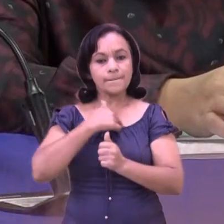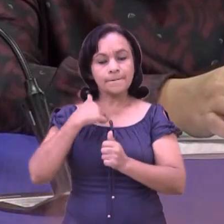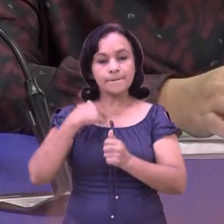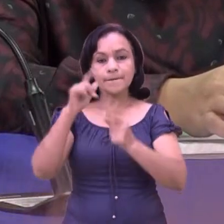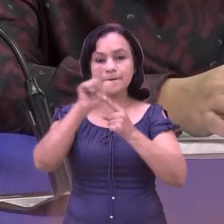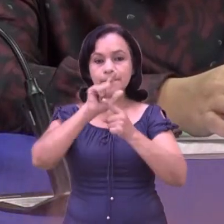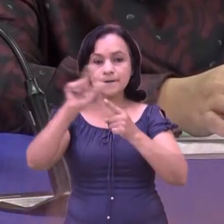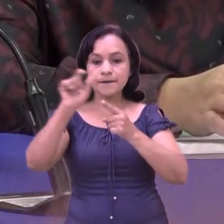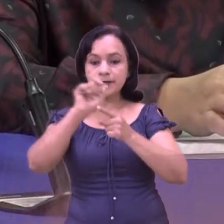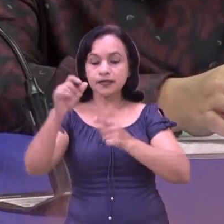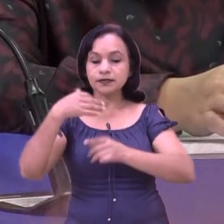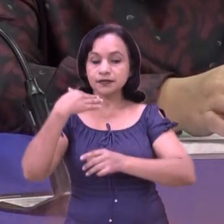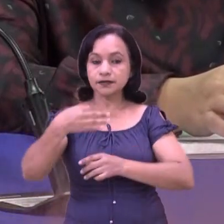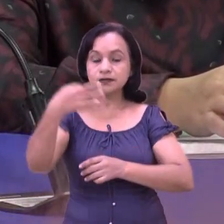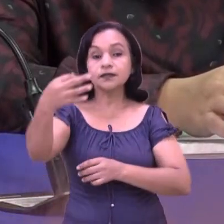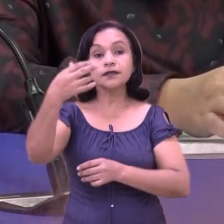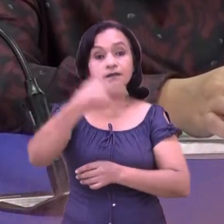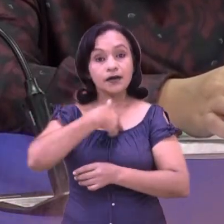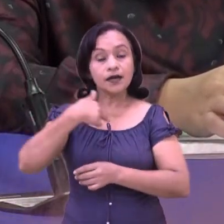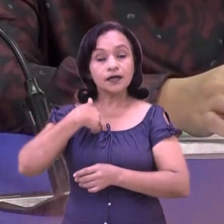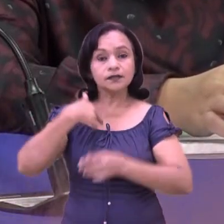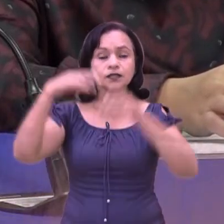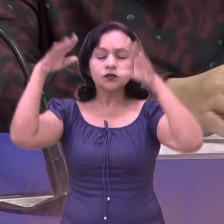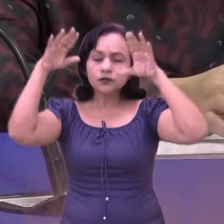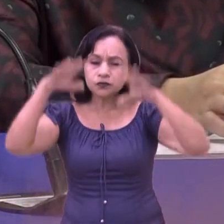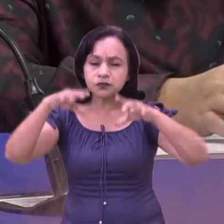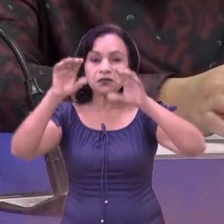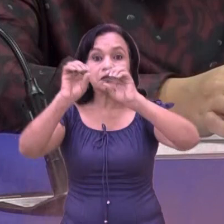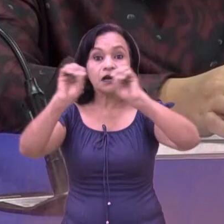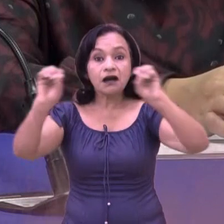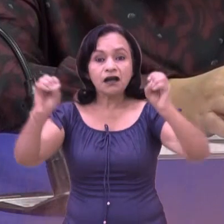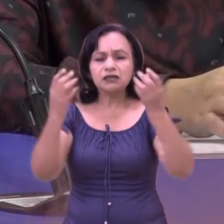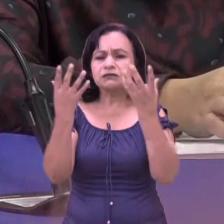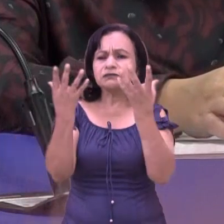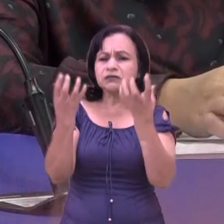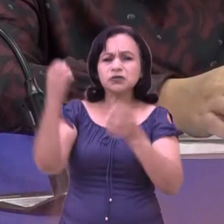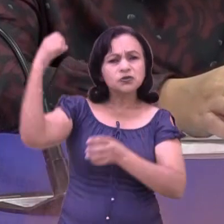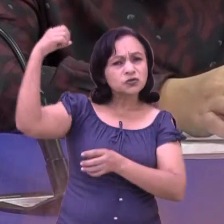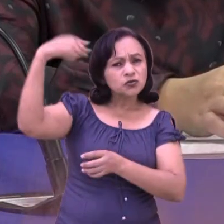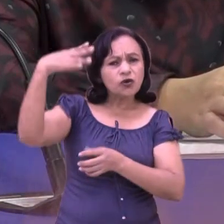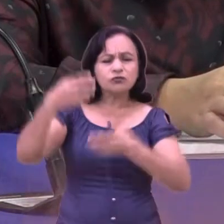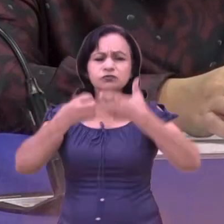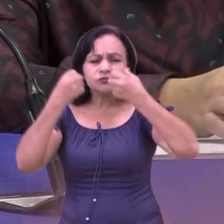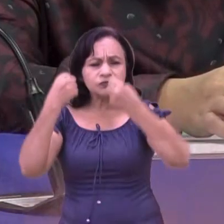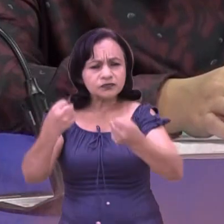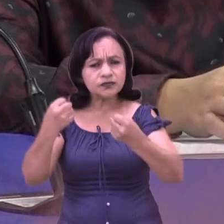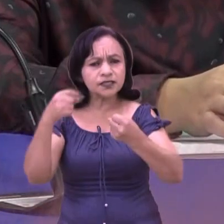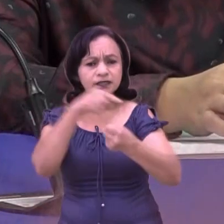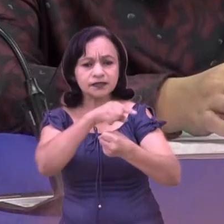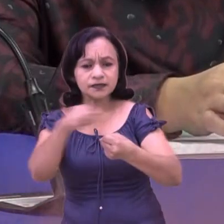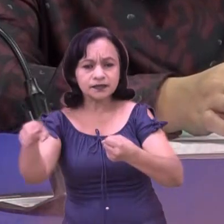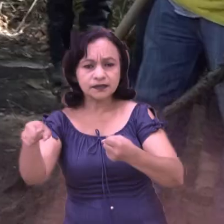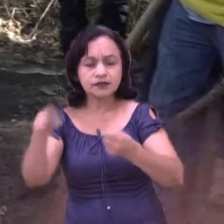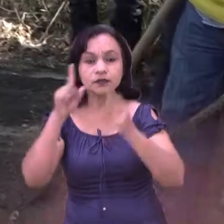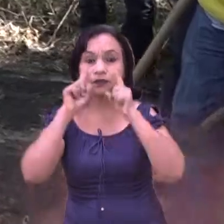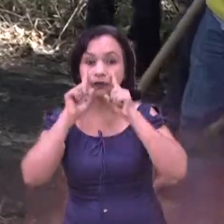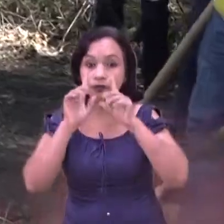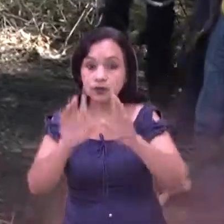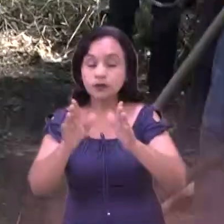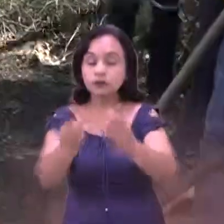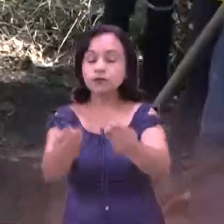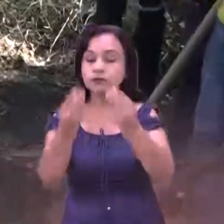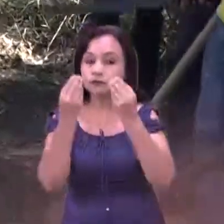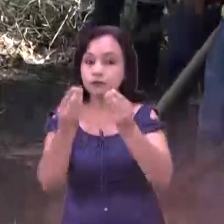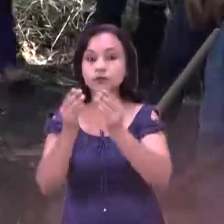tener en los próximos meses, bastante resequedad en la zona del Pacífico, en la zona central. Por lo tanto, tenemos que tener